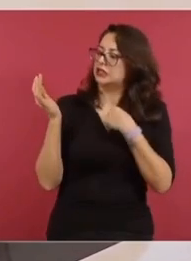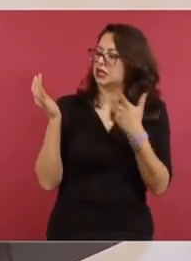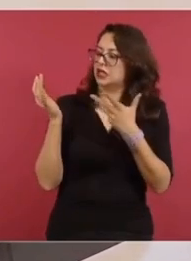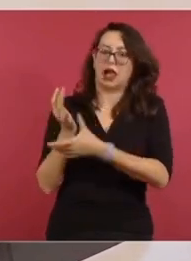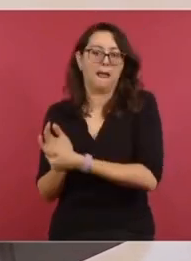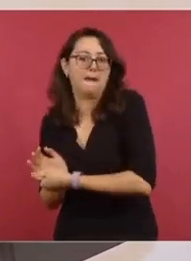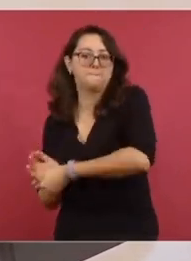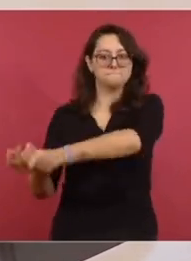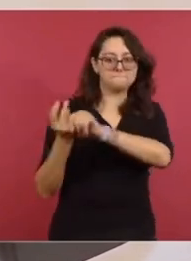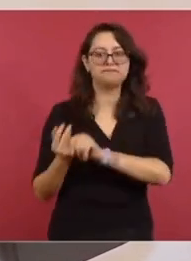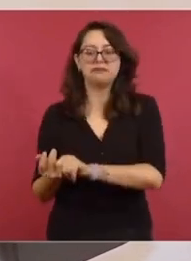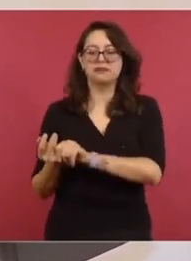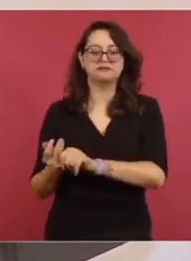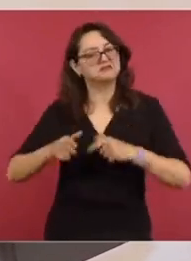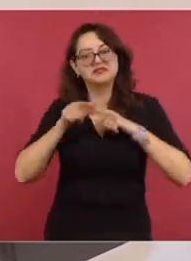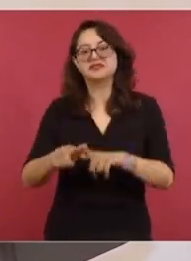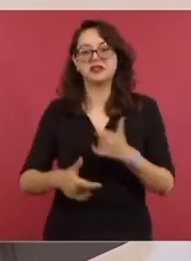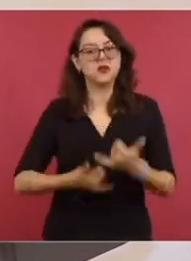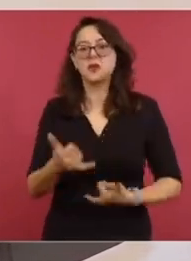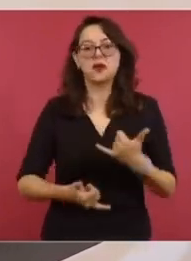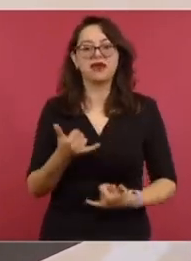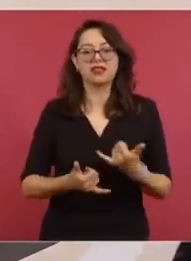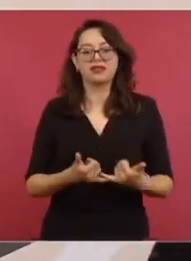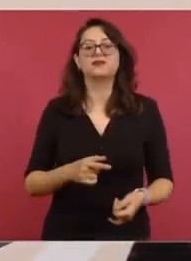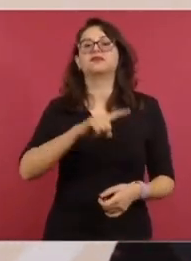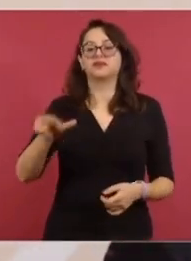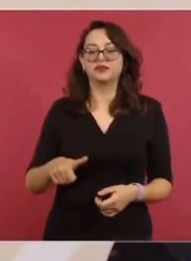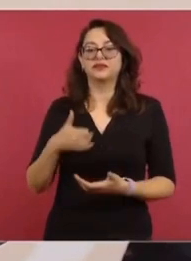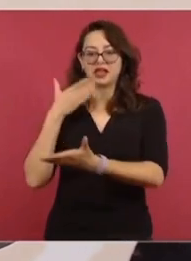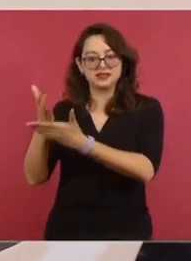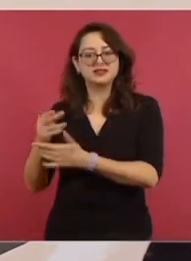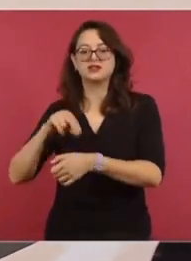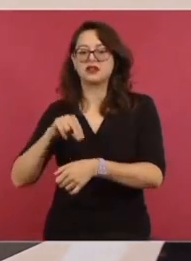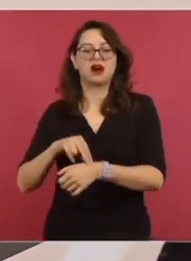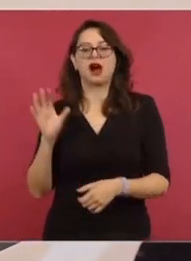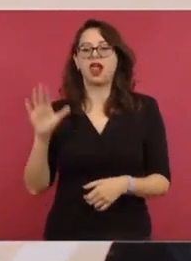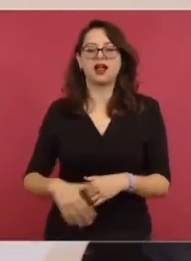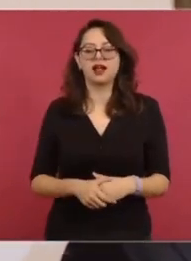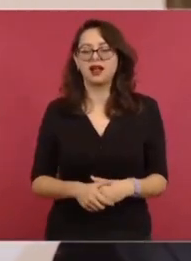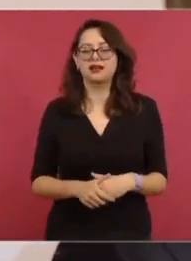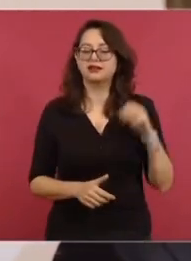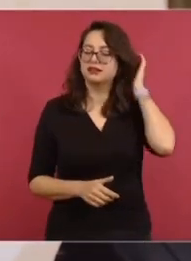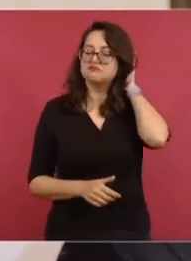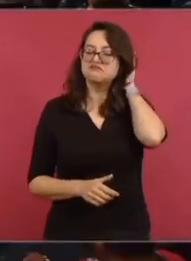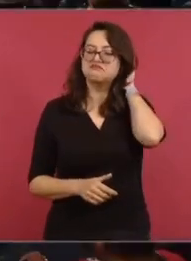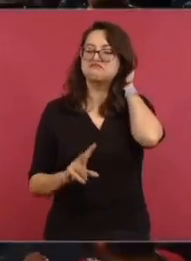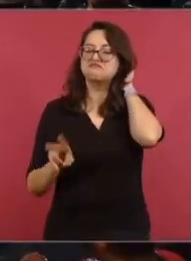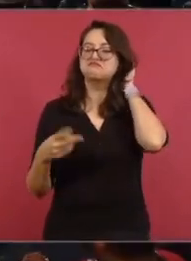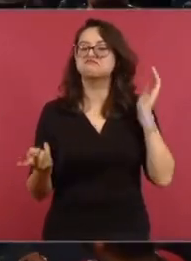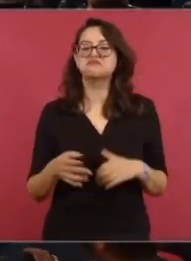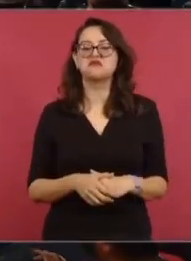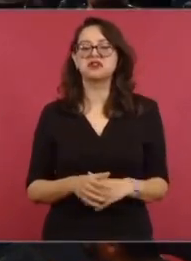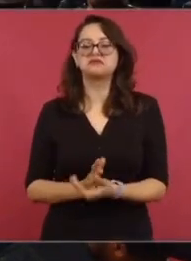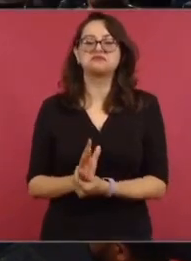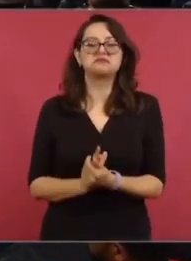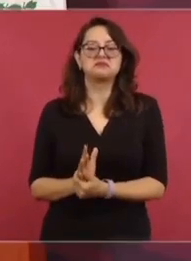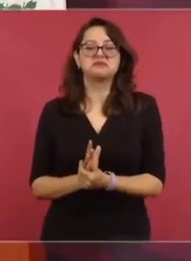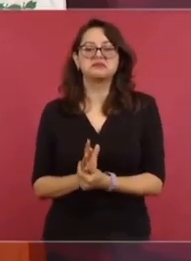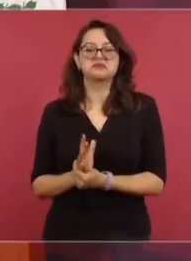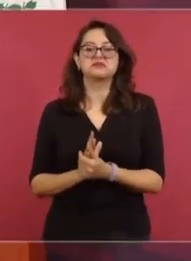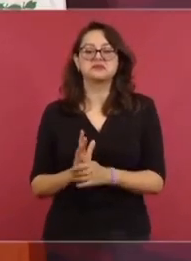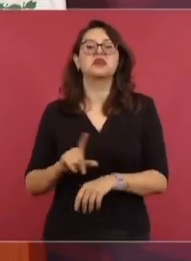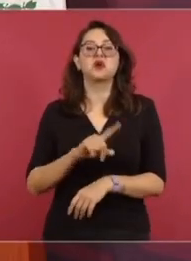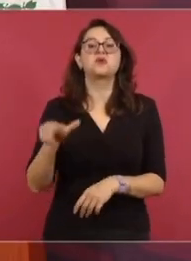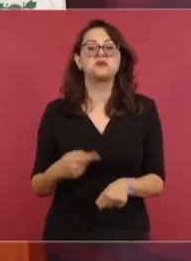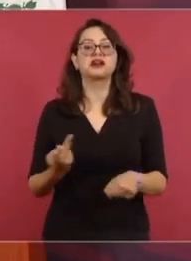el béisbol es una pasión, hice así, y luego en vez de ir con el cruebo eso, no fui, y le cayó lo que se